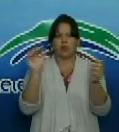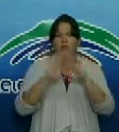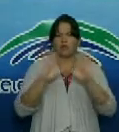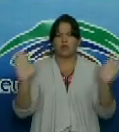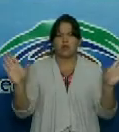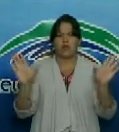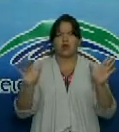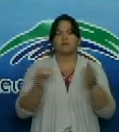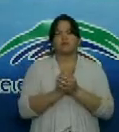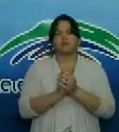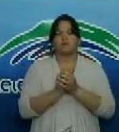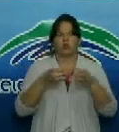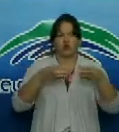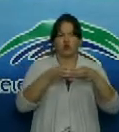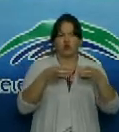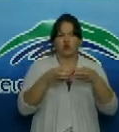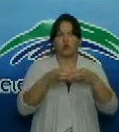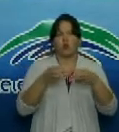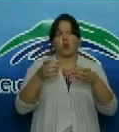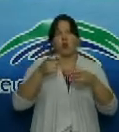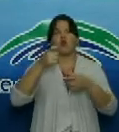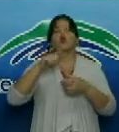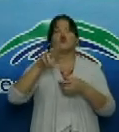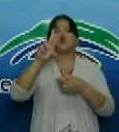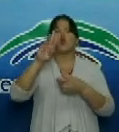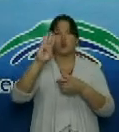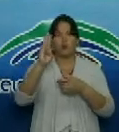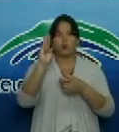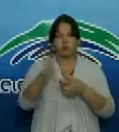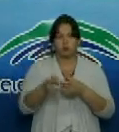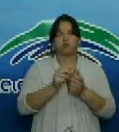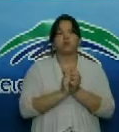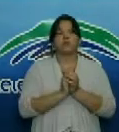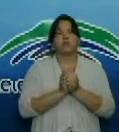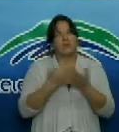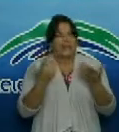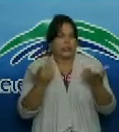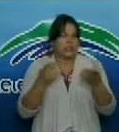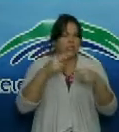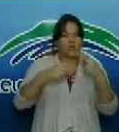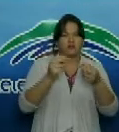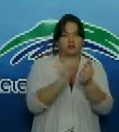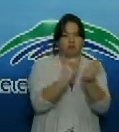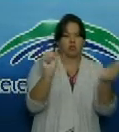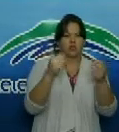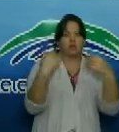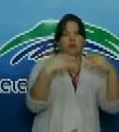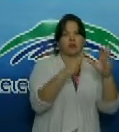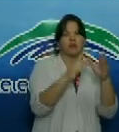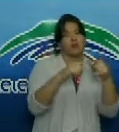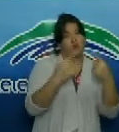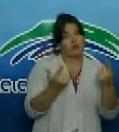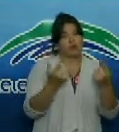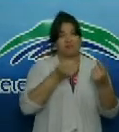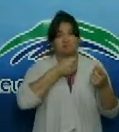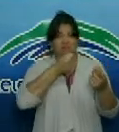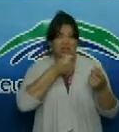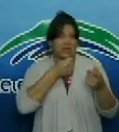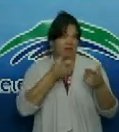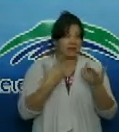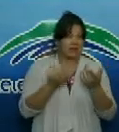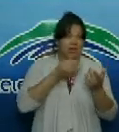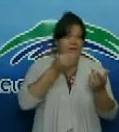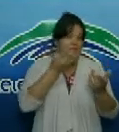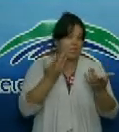Managua FC de la Liga de Nicaragua divulgó ese club en un comunicado que contradice las declaraciones recientes